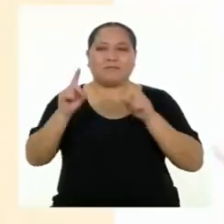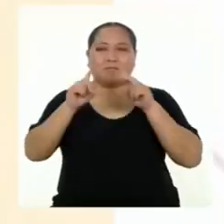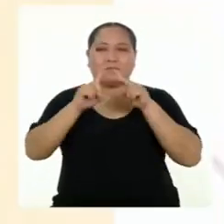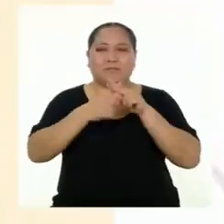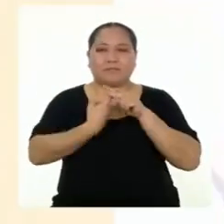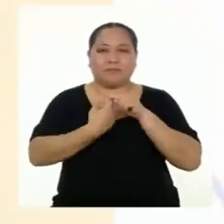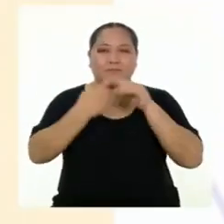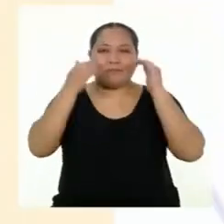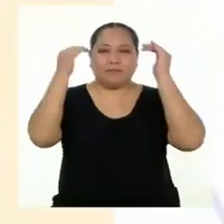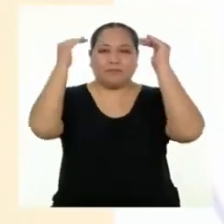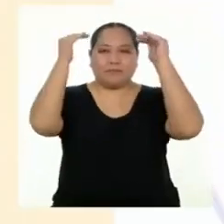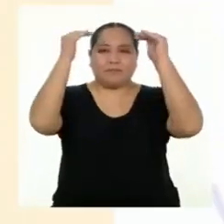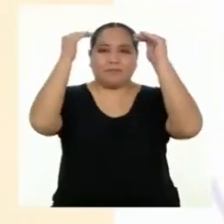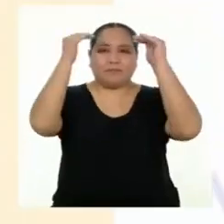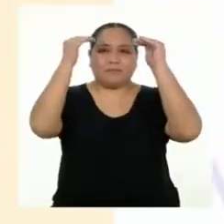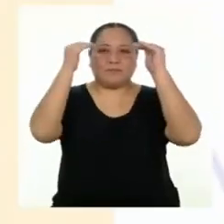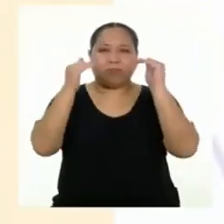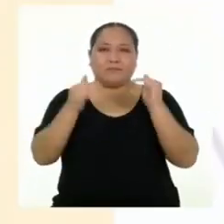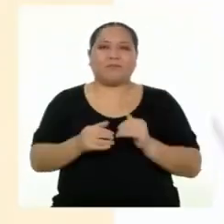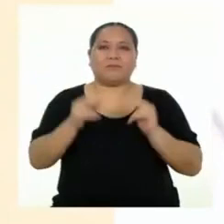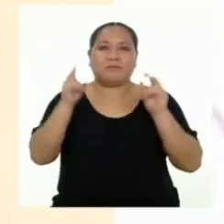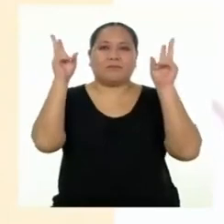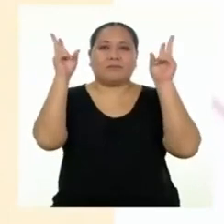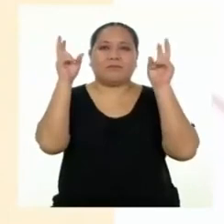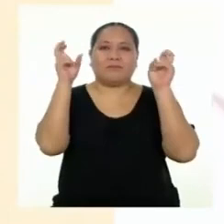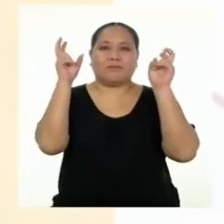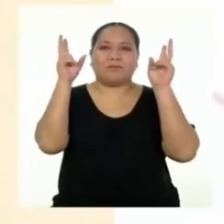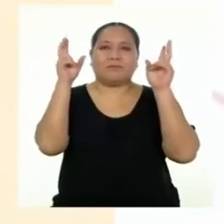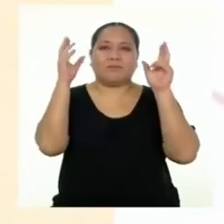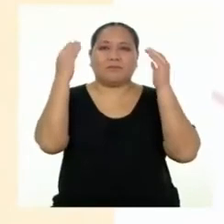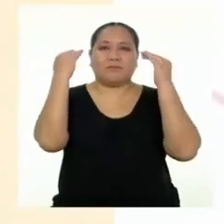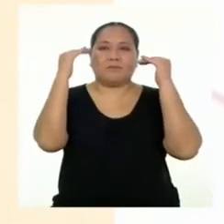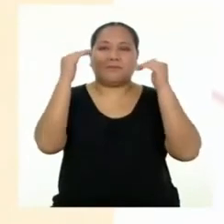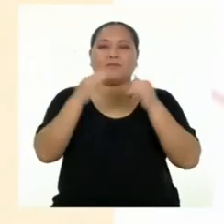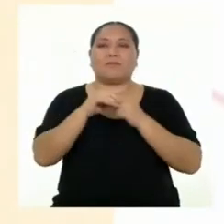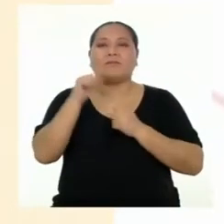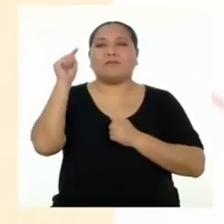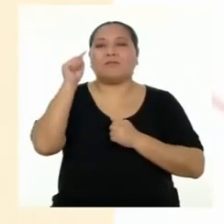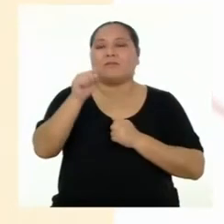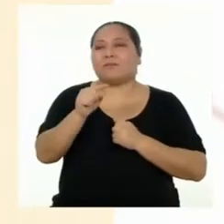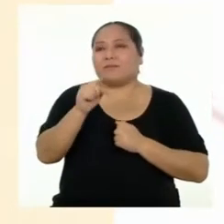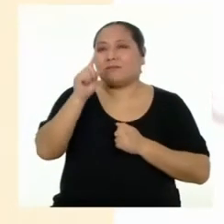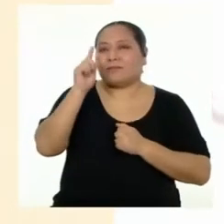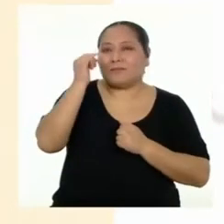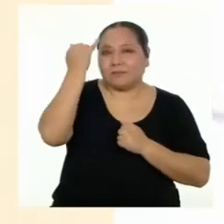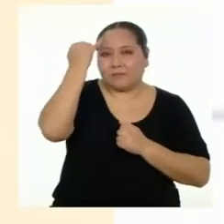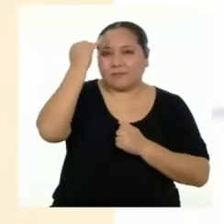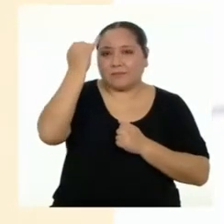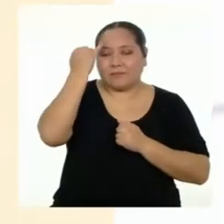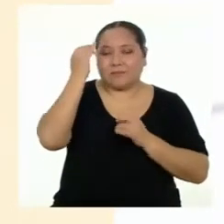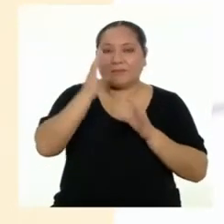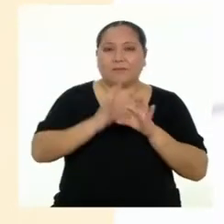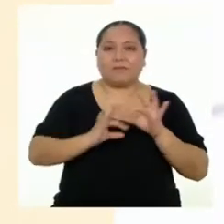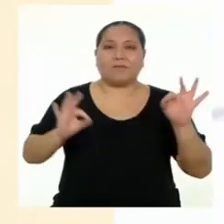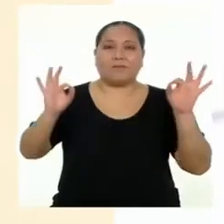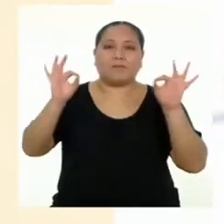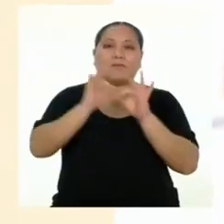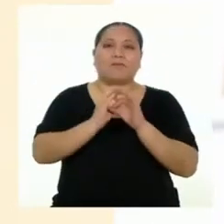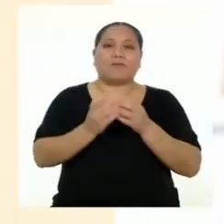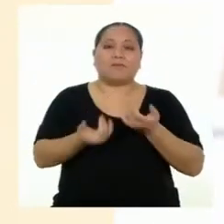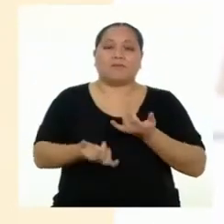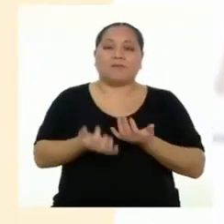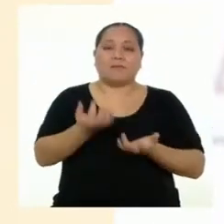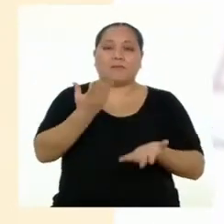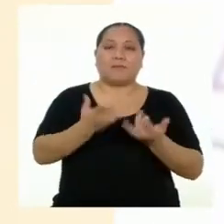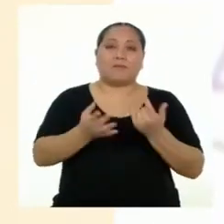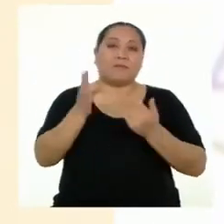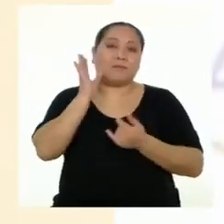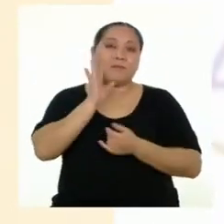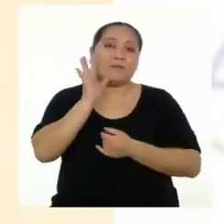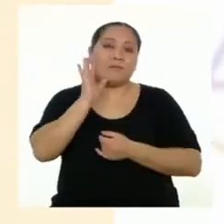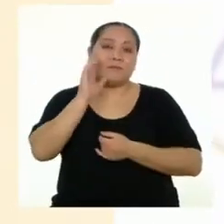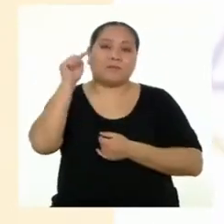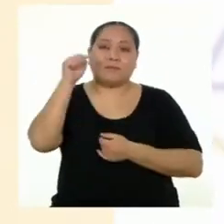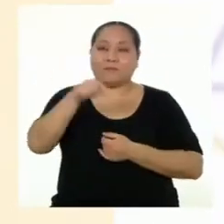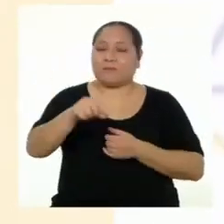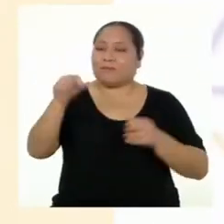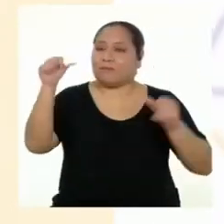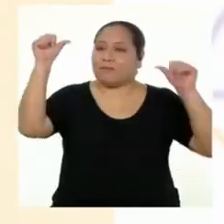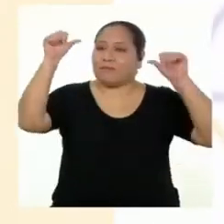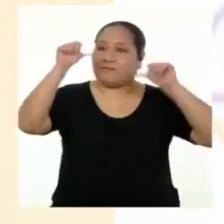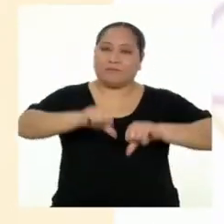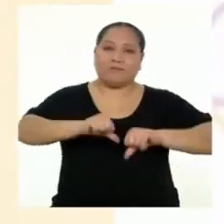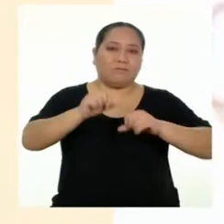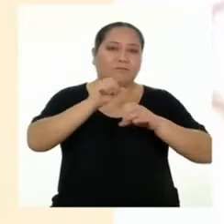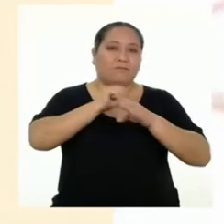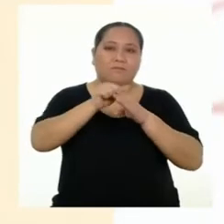Empezaré desde arriba. Por el título del texto. Porque ahí hay una idea importante. Quemar la basura es una mala